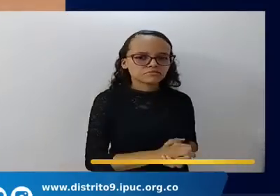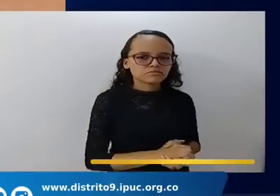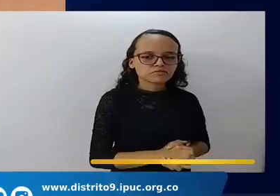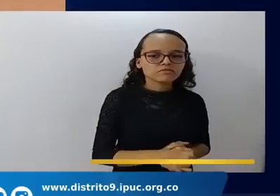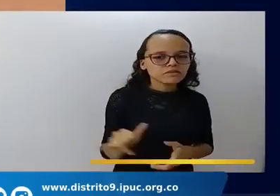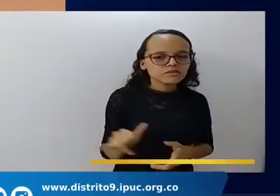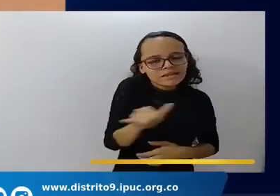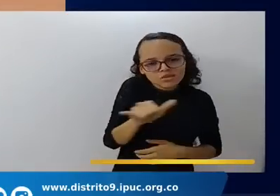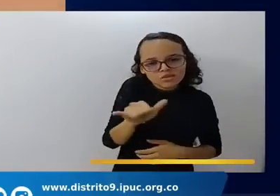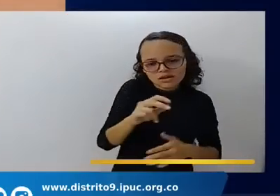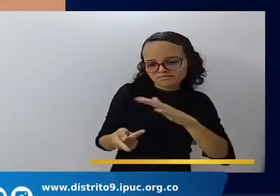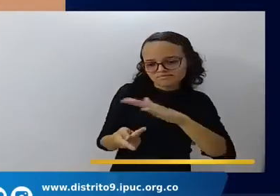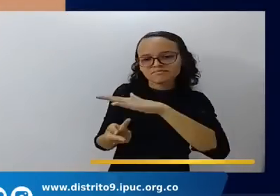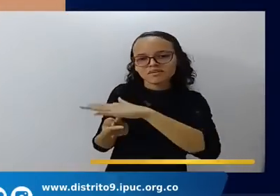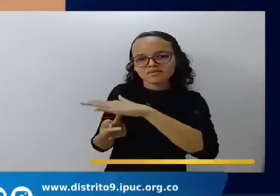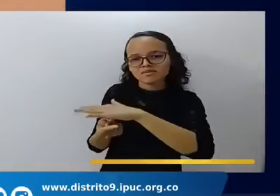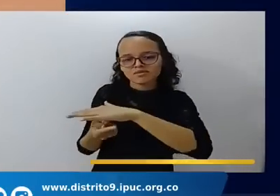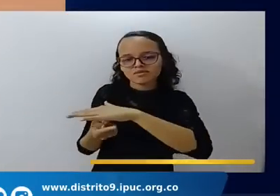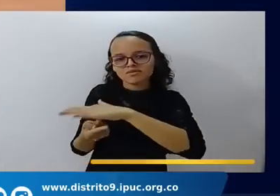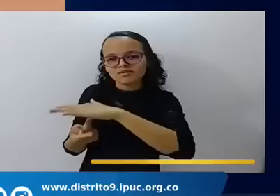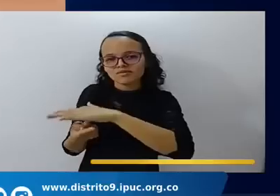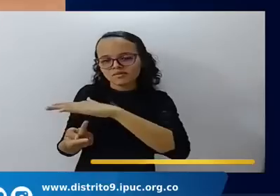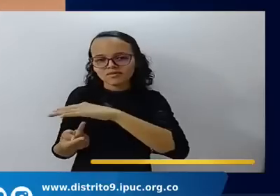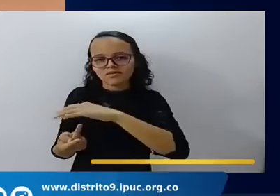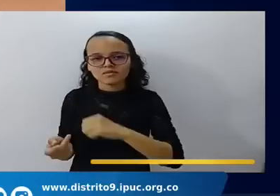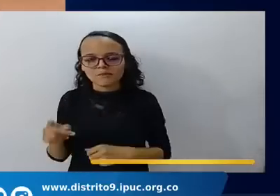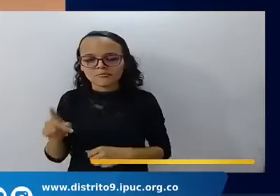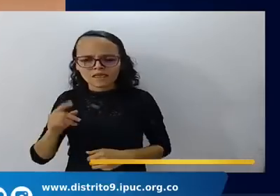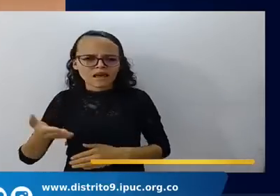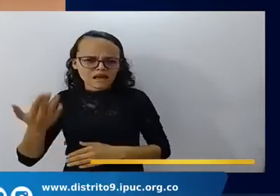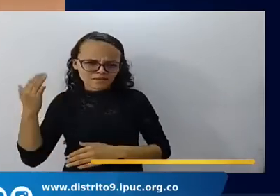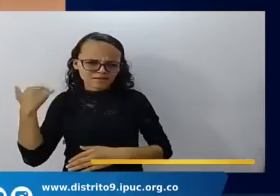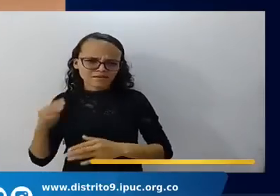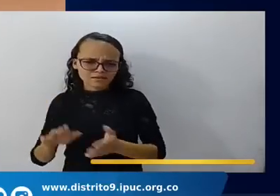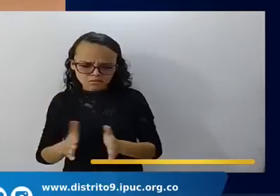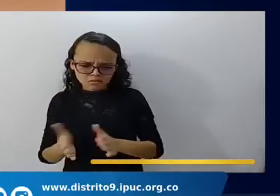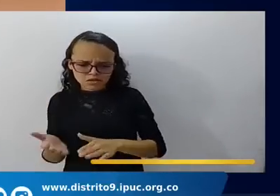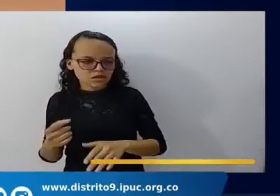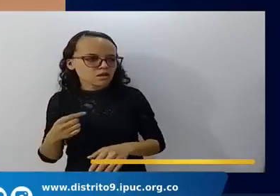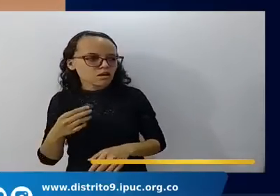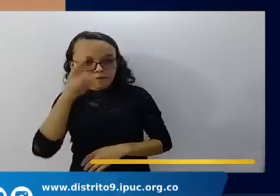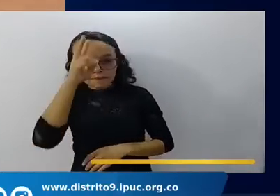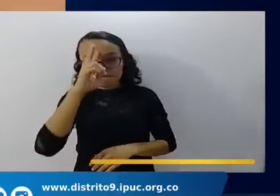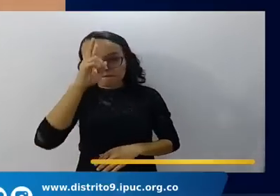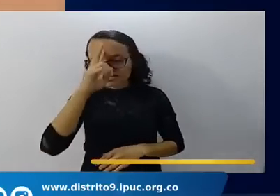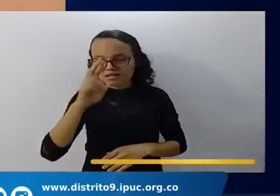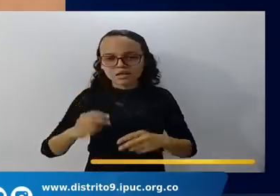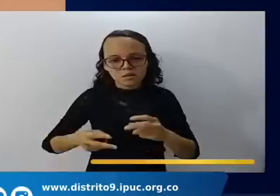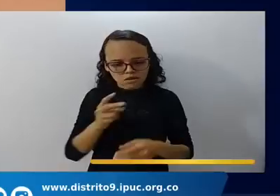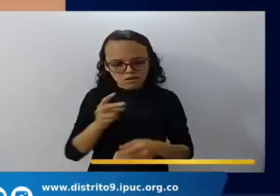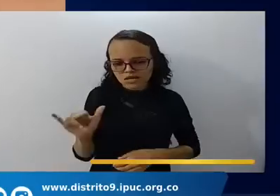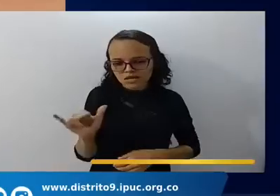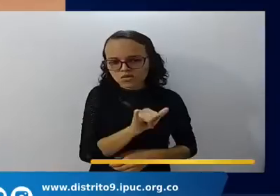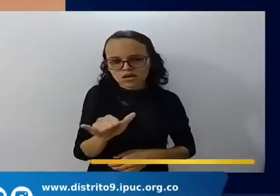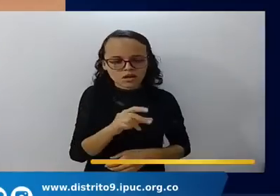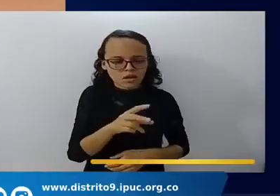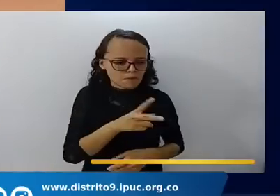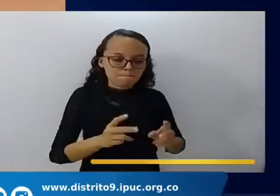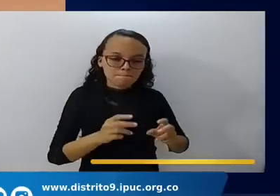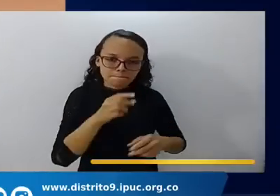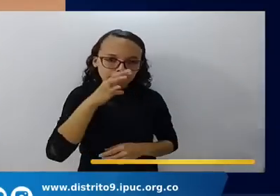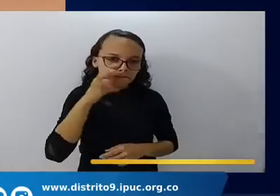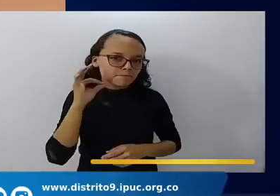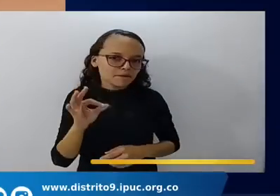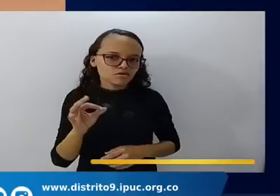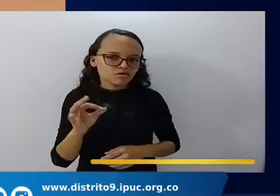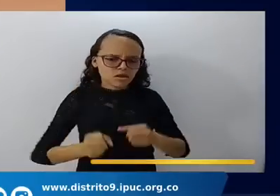Así veo yo a Pablo ahí unos minuticos antes o momentos antes porque yo ya estoy para ser sacrificado. Yo creo que él ya sentía